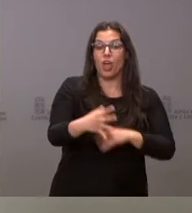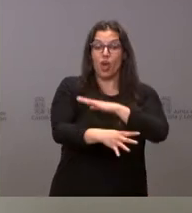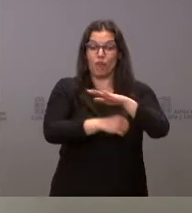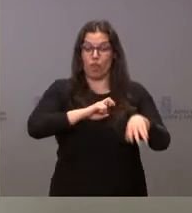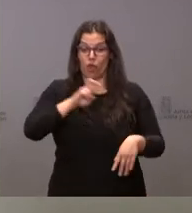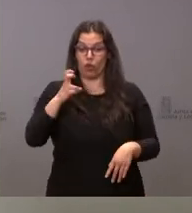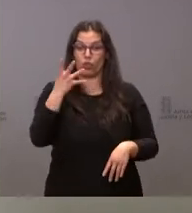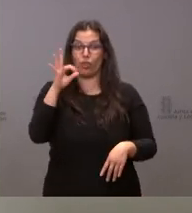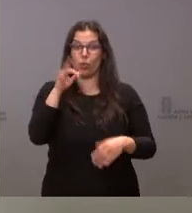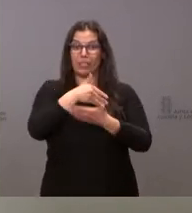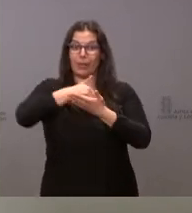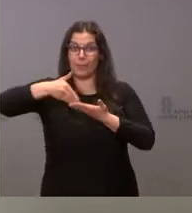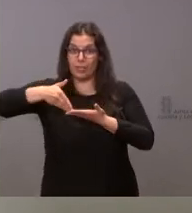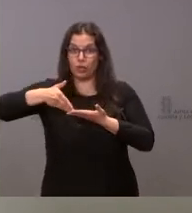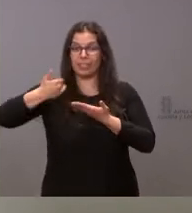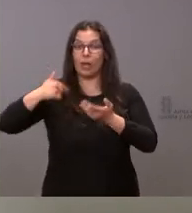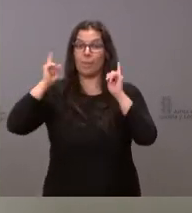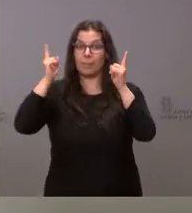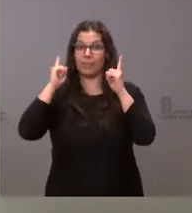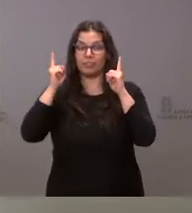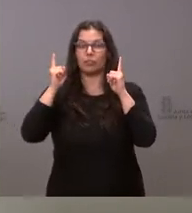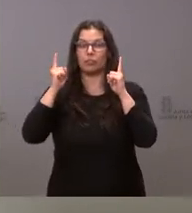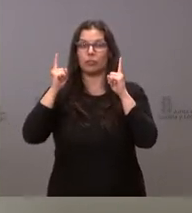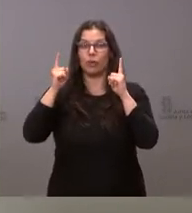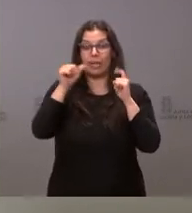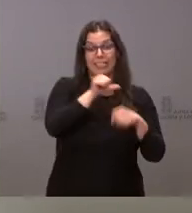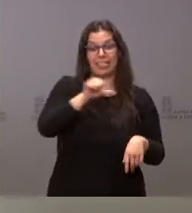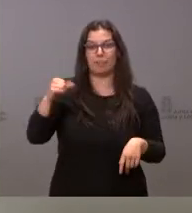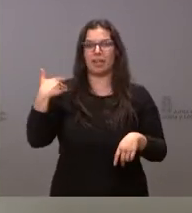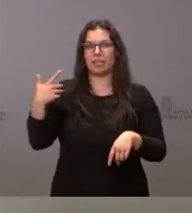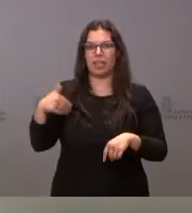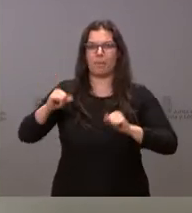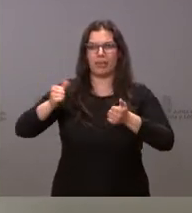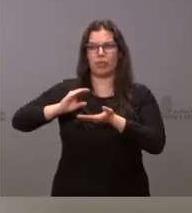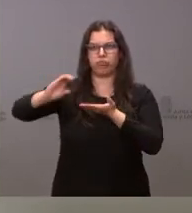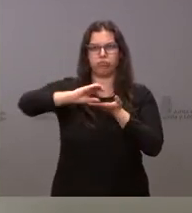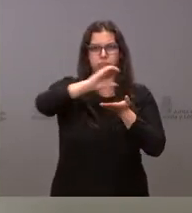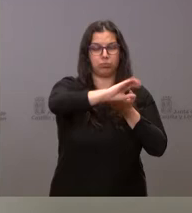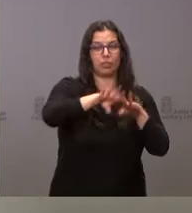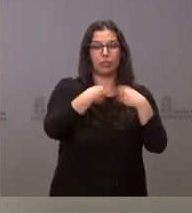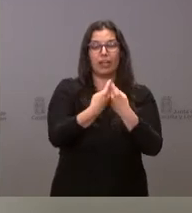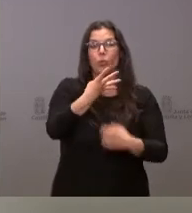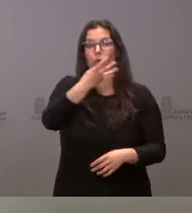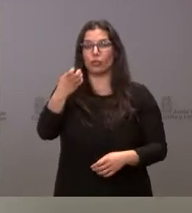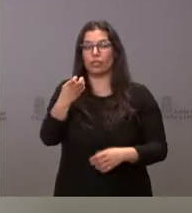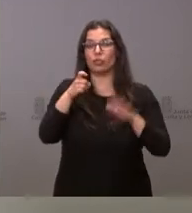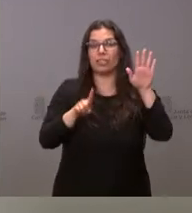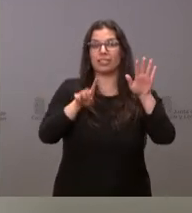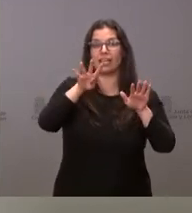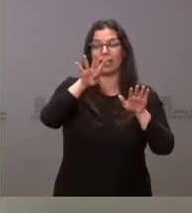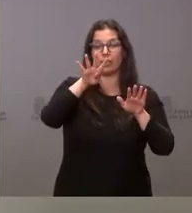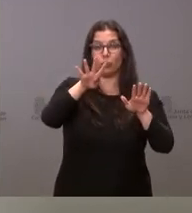millones que estaba ya previsto se ha movilizado esta semana con un total de 469